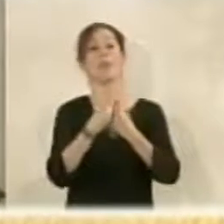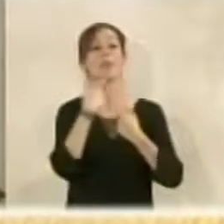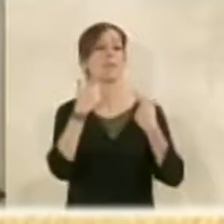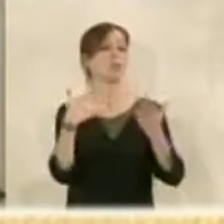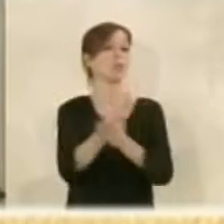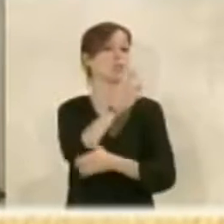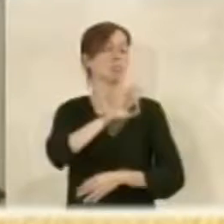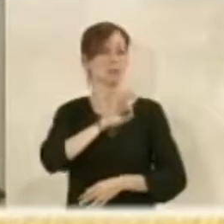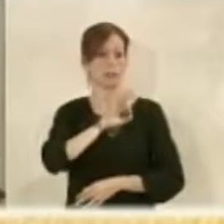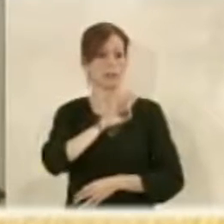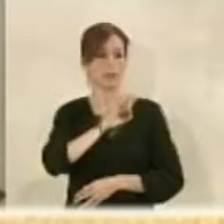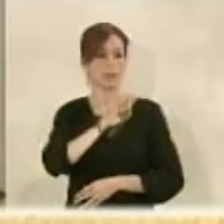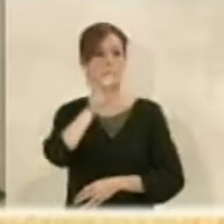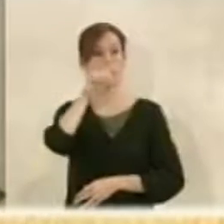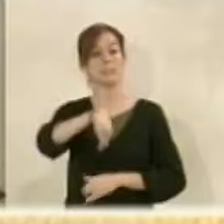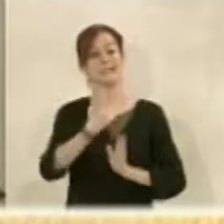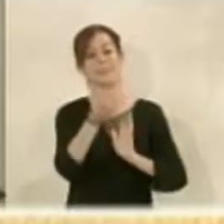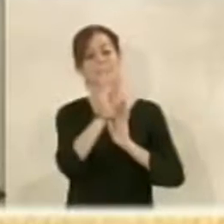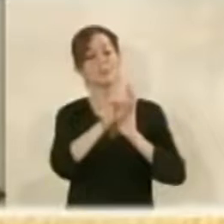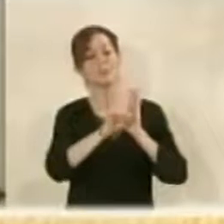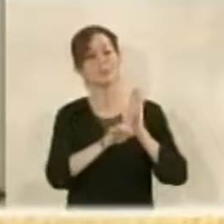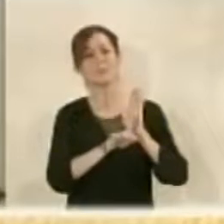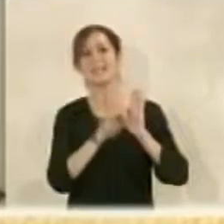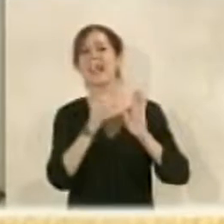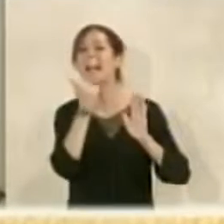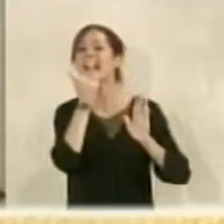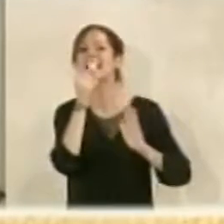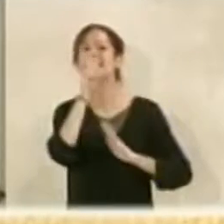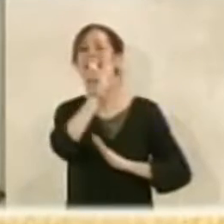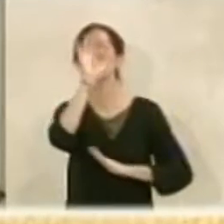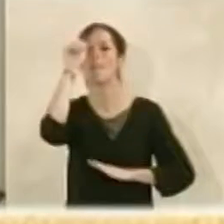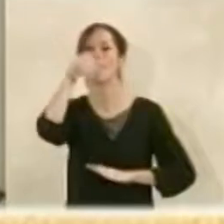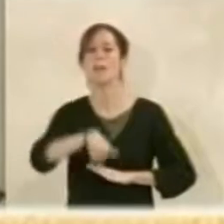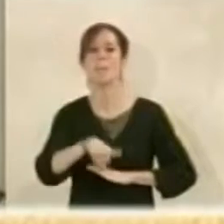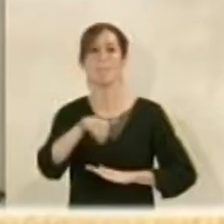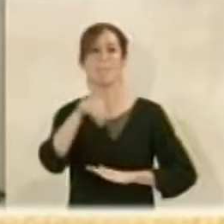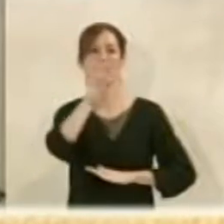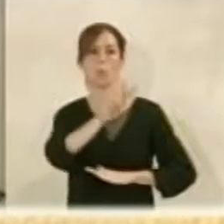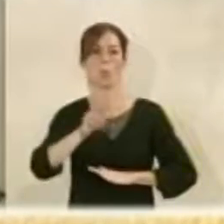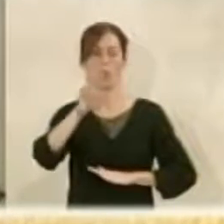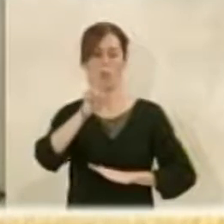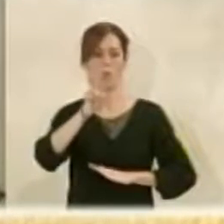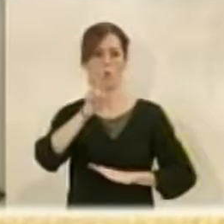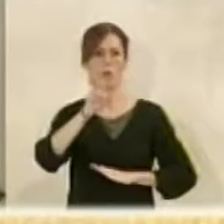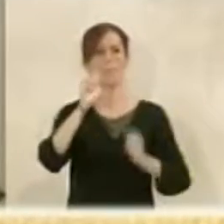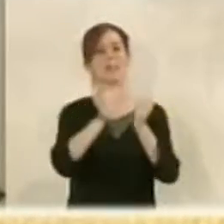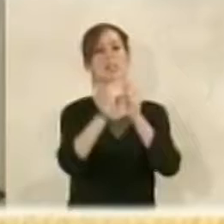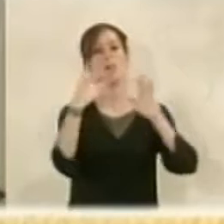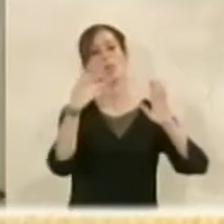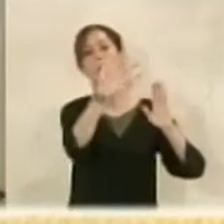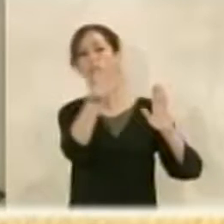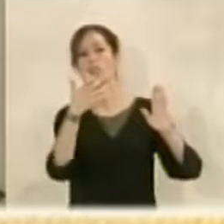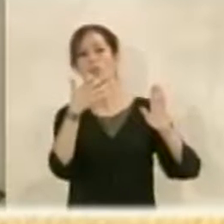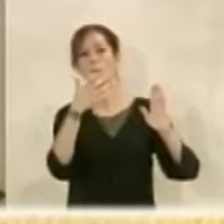ustedes que lo que estamos ordenando son casi 30.000 metros cuadrados de techo comercial, 29.400 metros, de los cuales